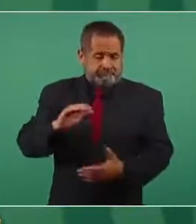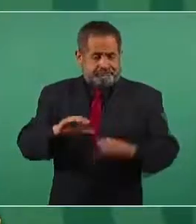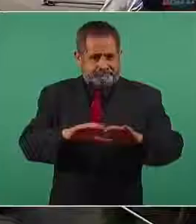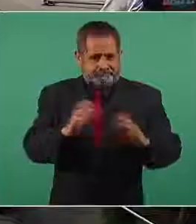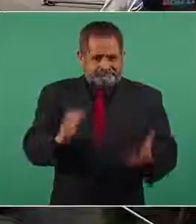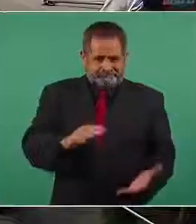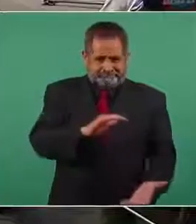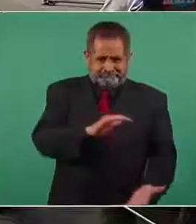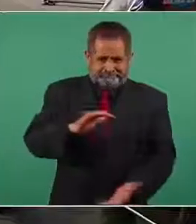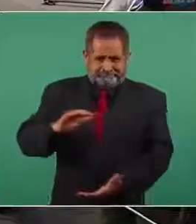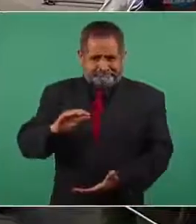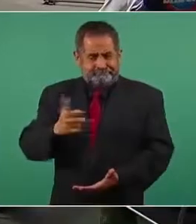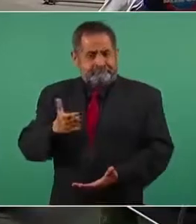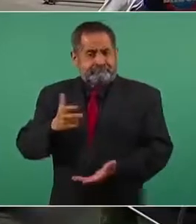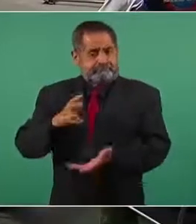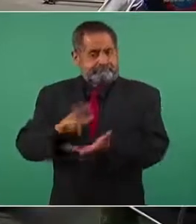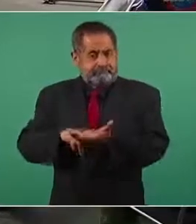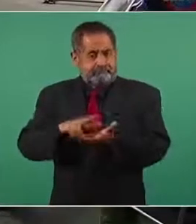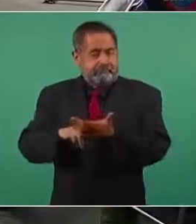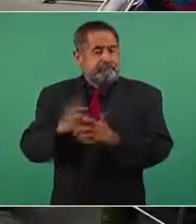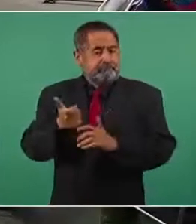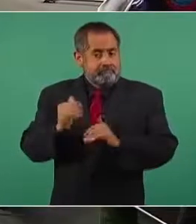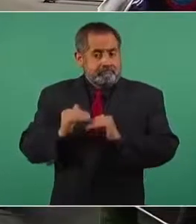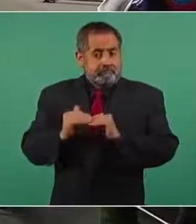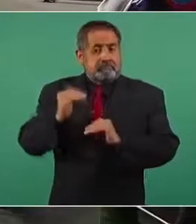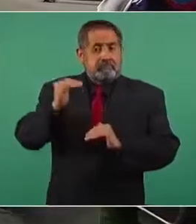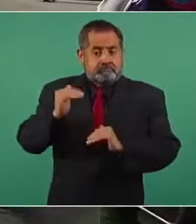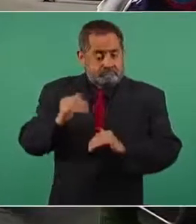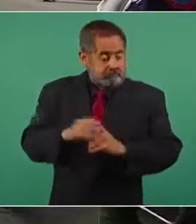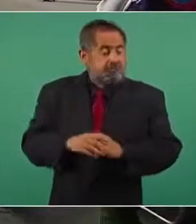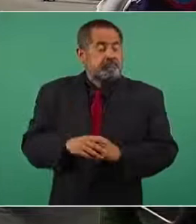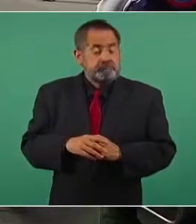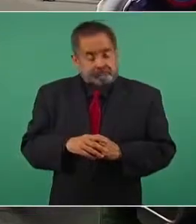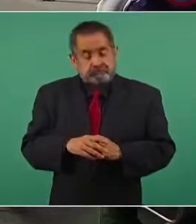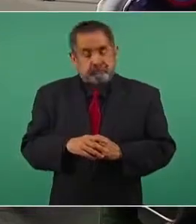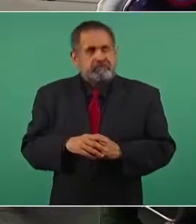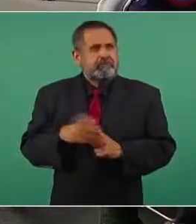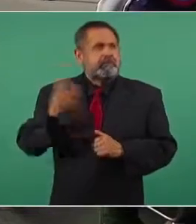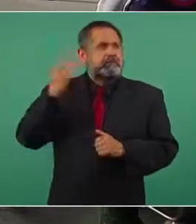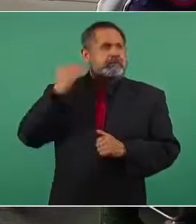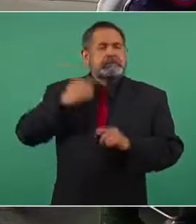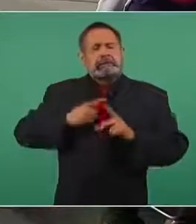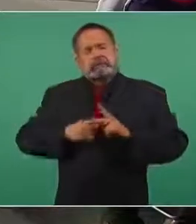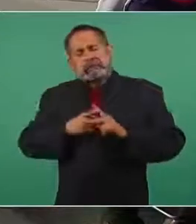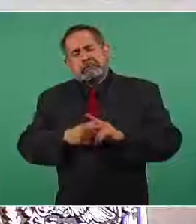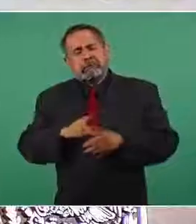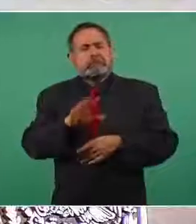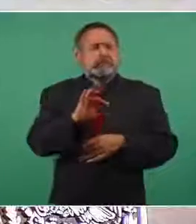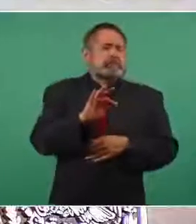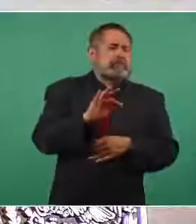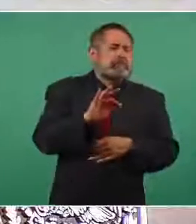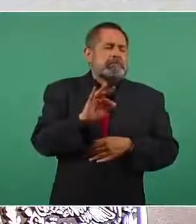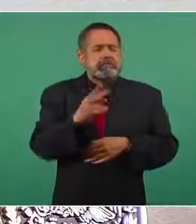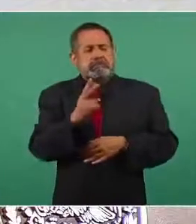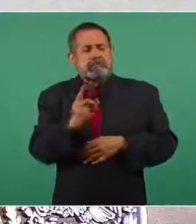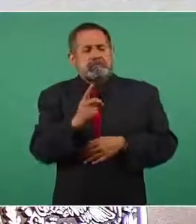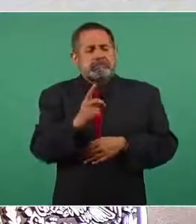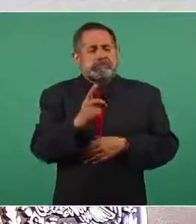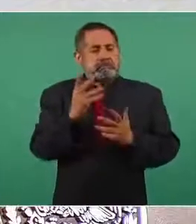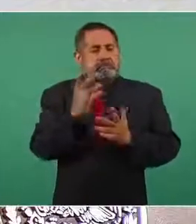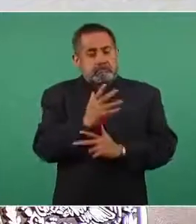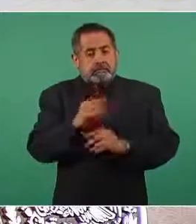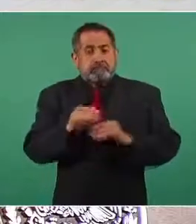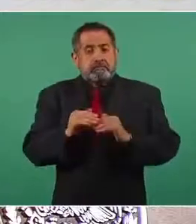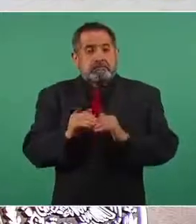petróleo crudo. Se estimó en 40, 42 dólares y, como